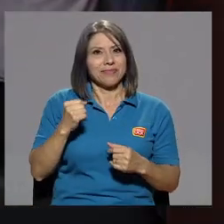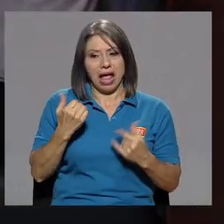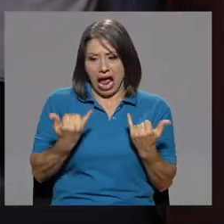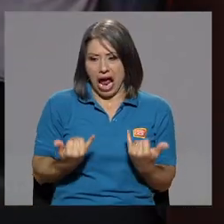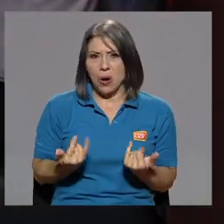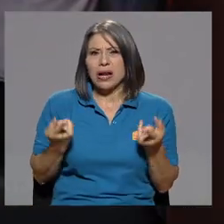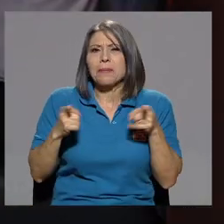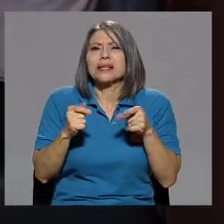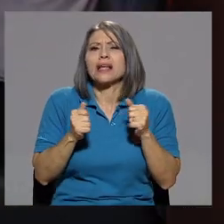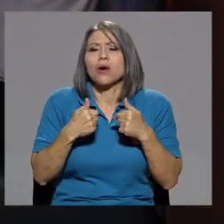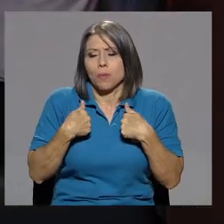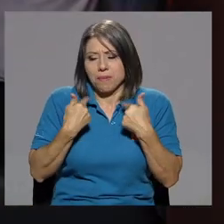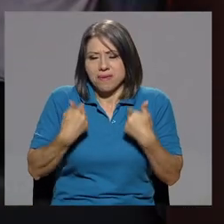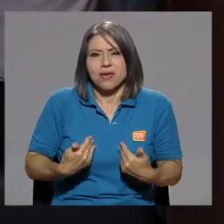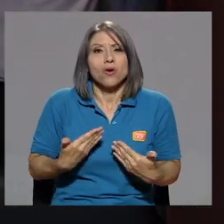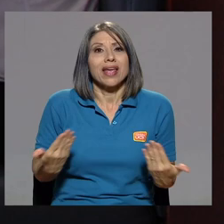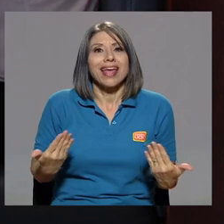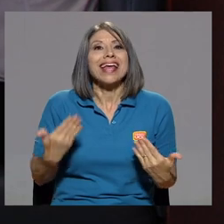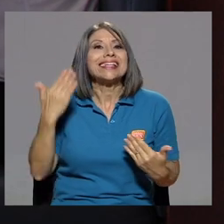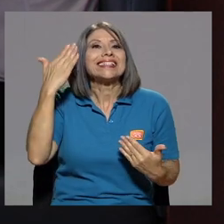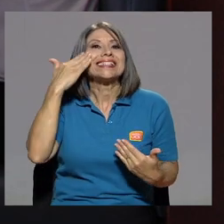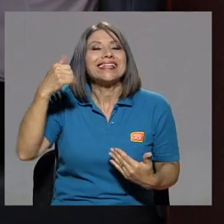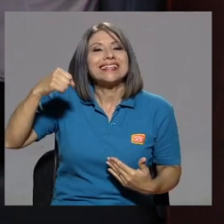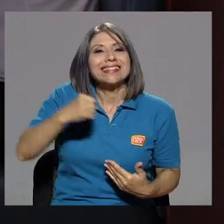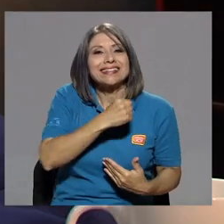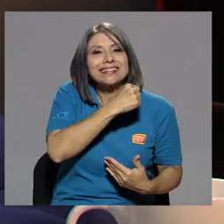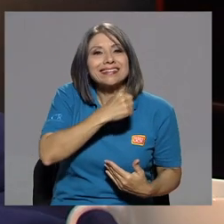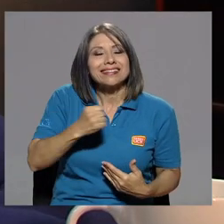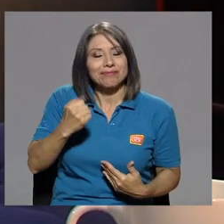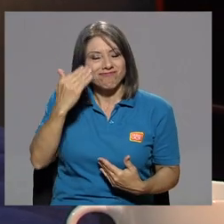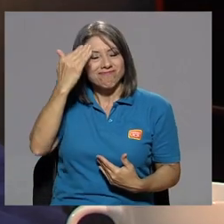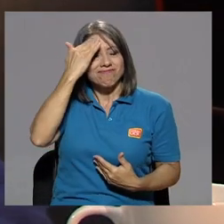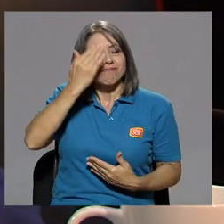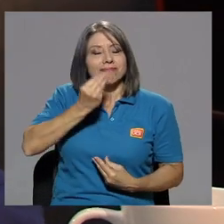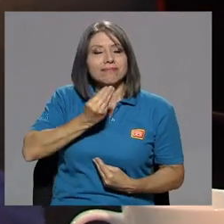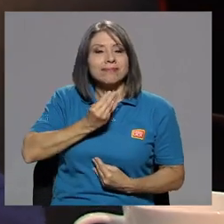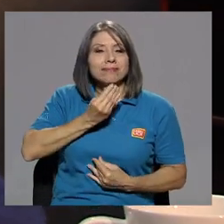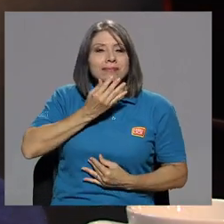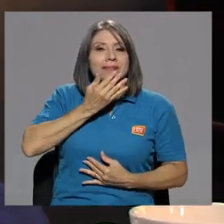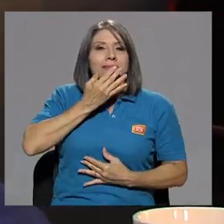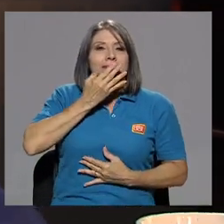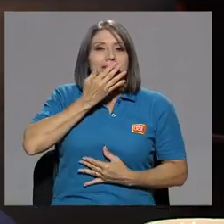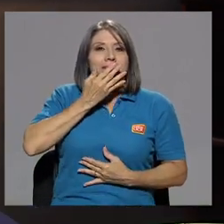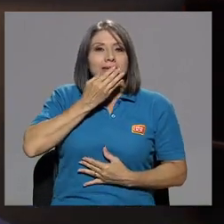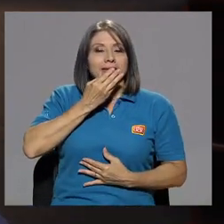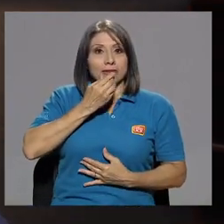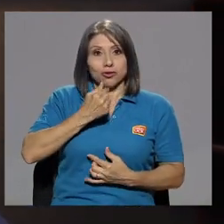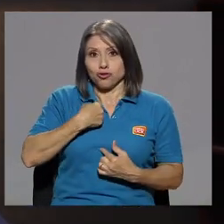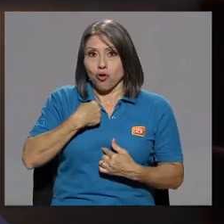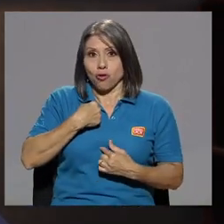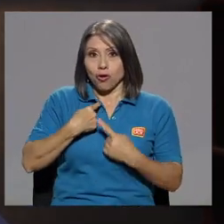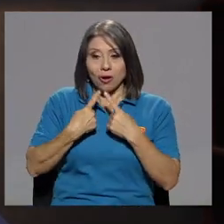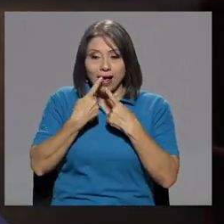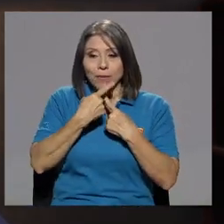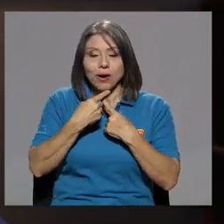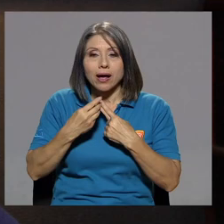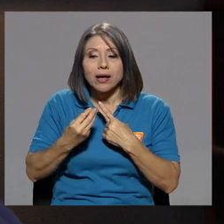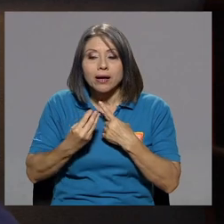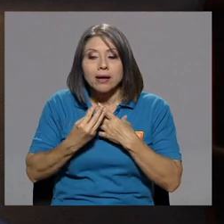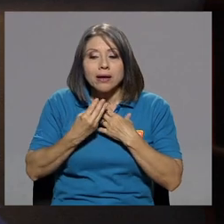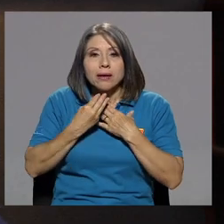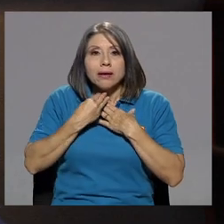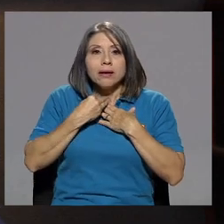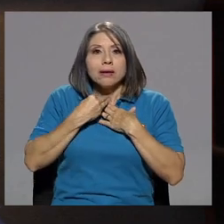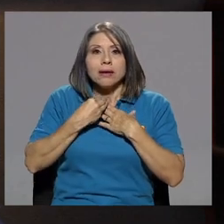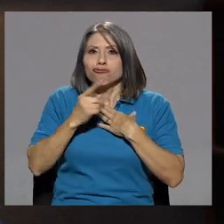conmigo ahora? Sé cantar porque sé respirar. Yo no respiro con la boca. Yo